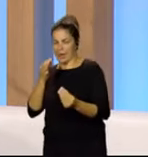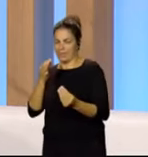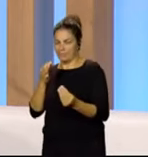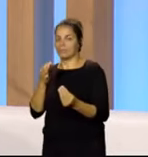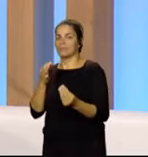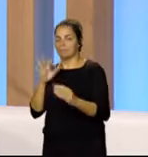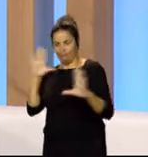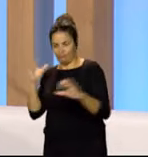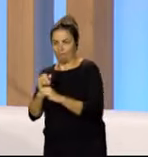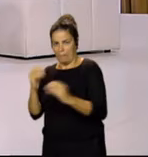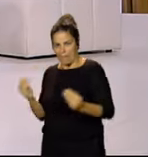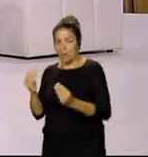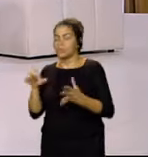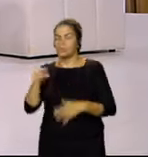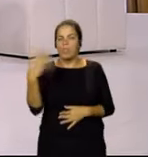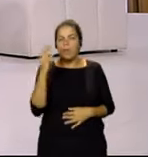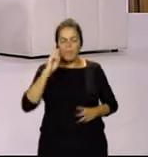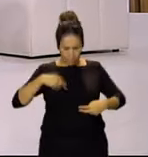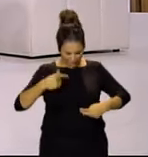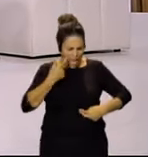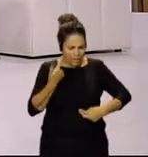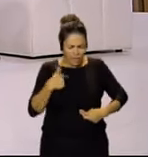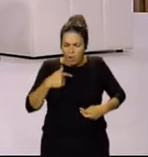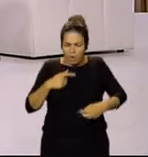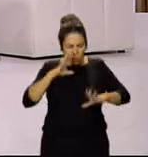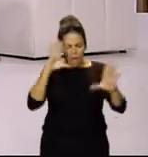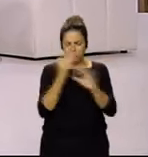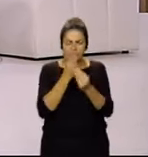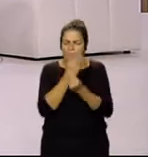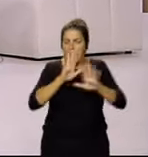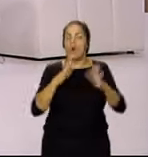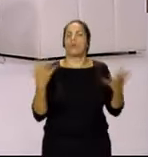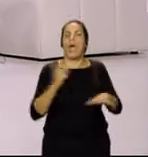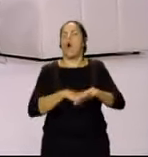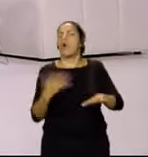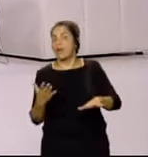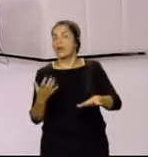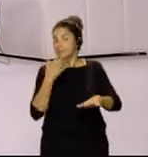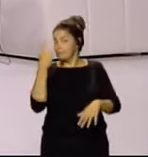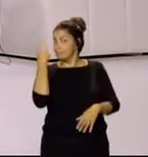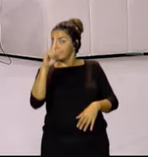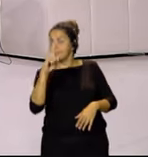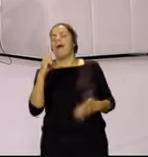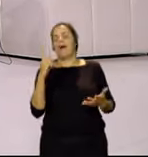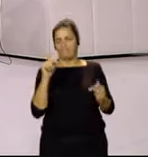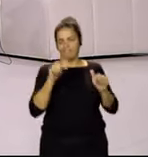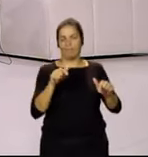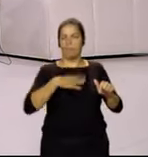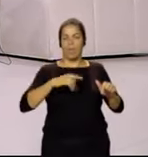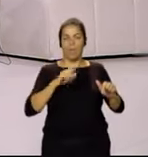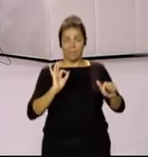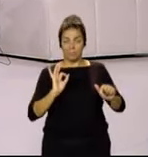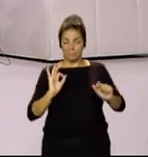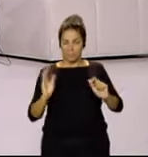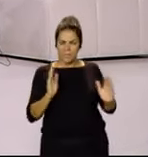hacer es conocer tus horas punta, tus horas de máxima concentración. Si las empiezas a conocer, entonces lo que haces es estudiar en